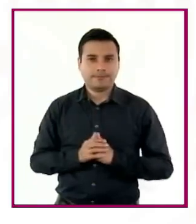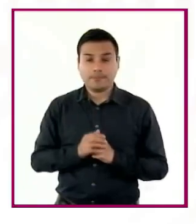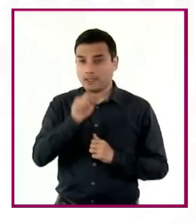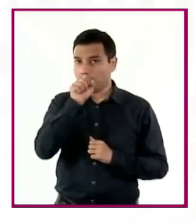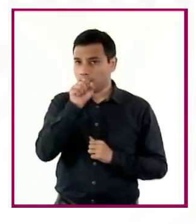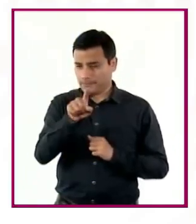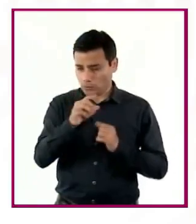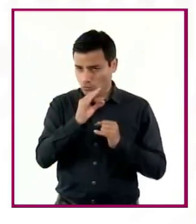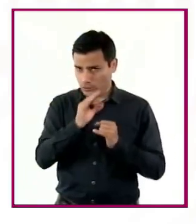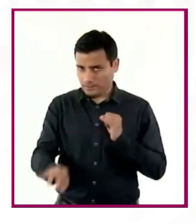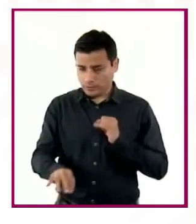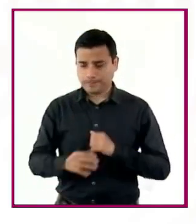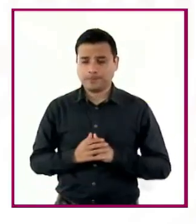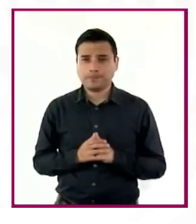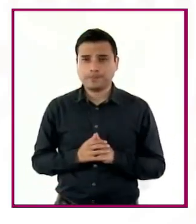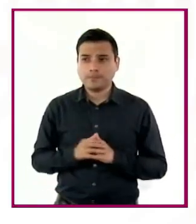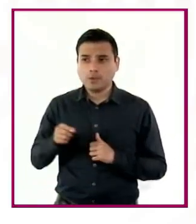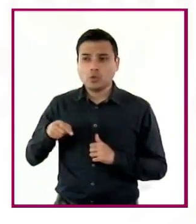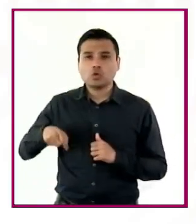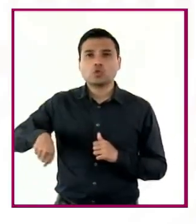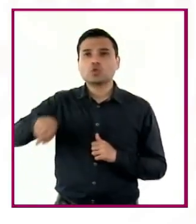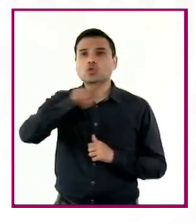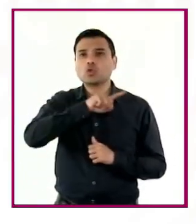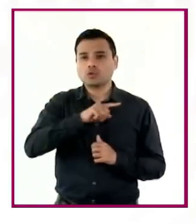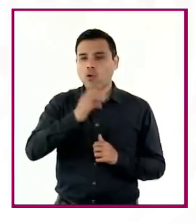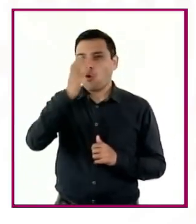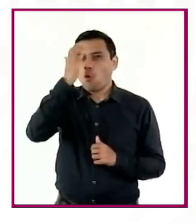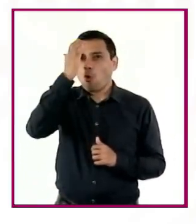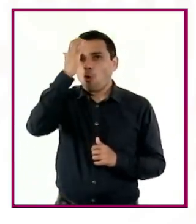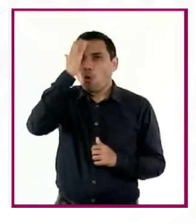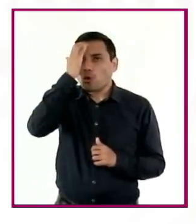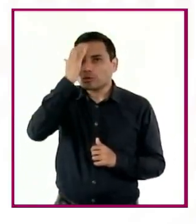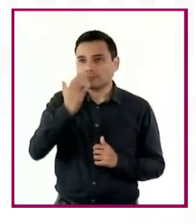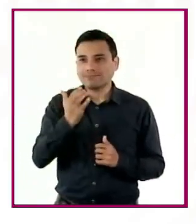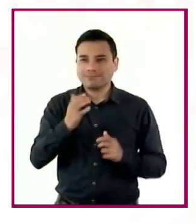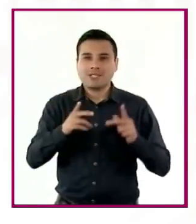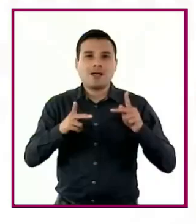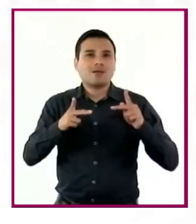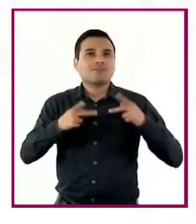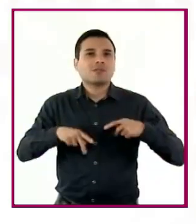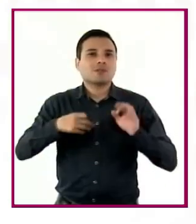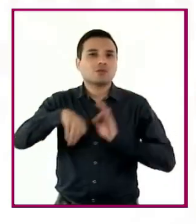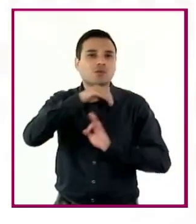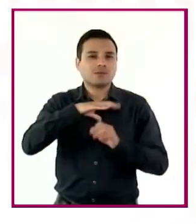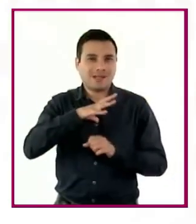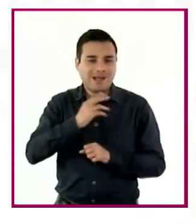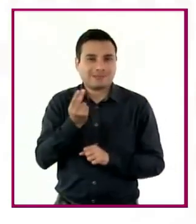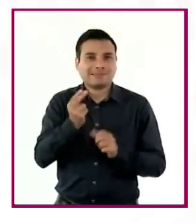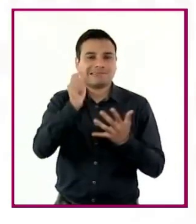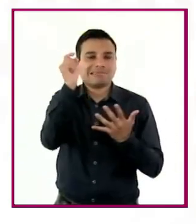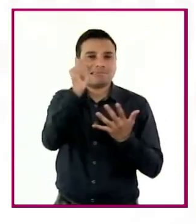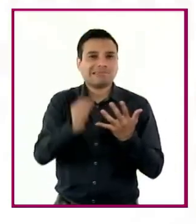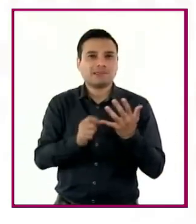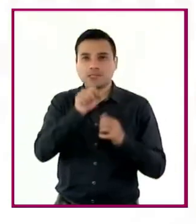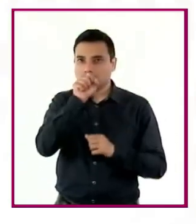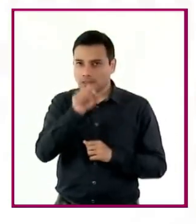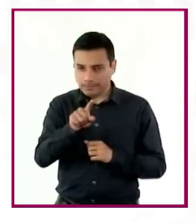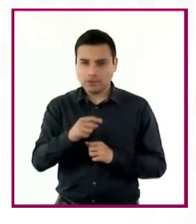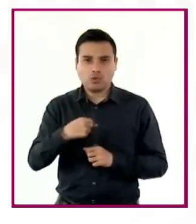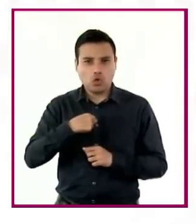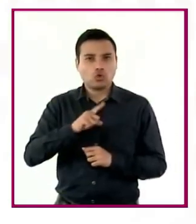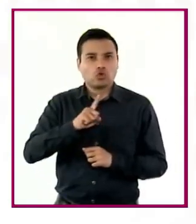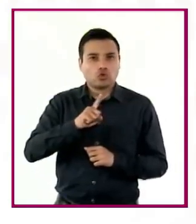Y finalmente, el reconocimiento de necesidades compartidas y la importancia de participar individual y colectivamente